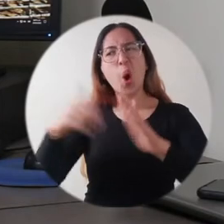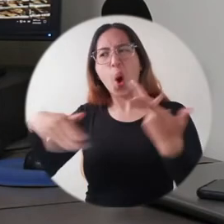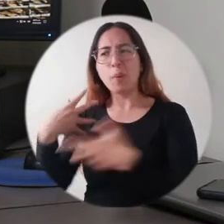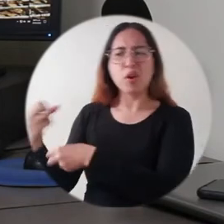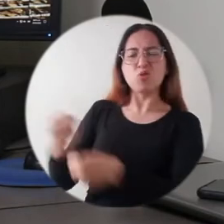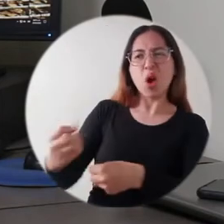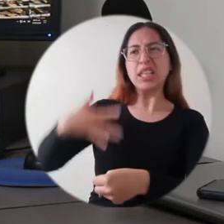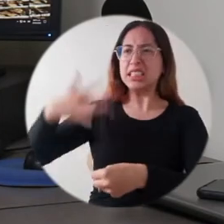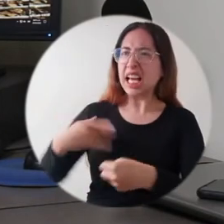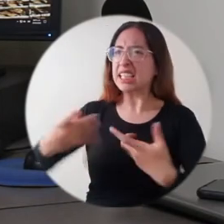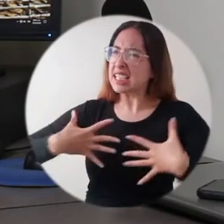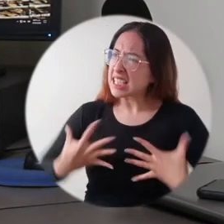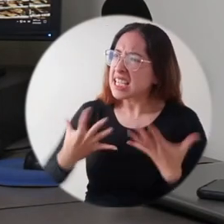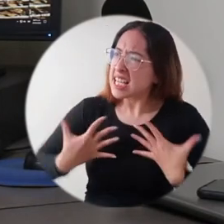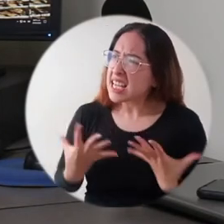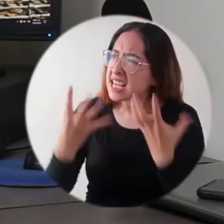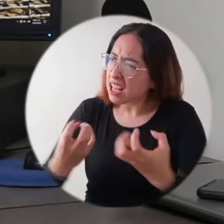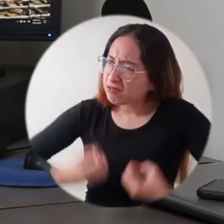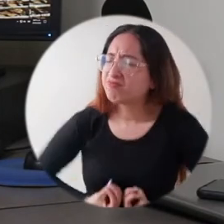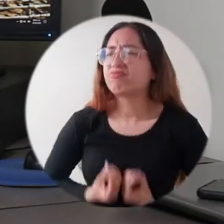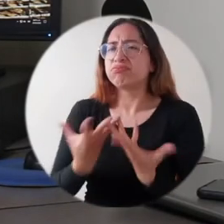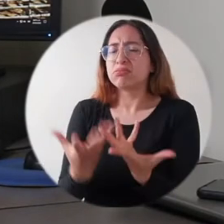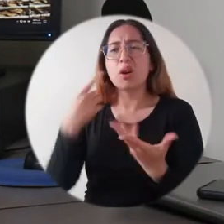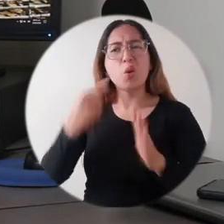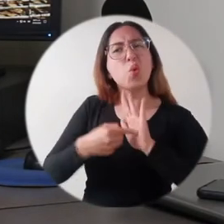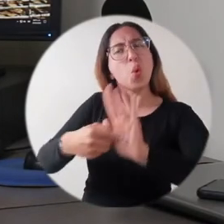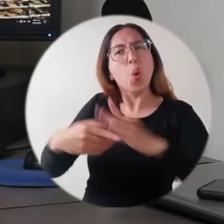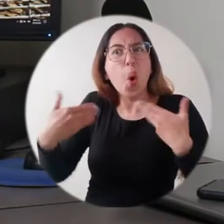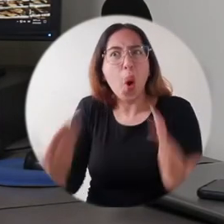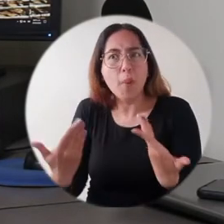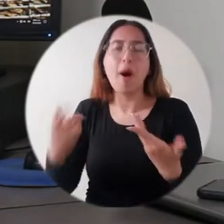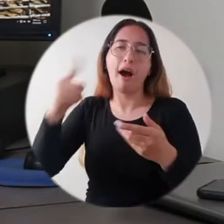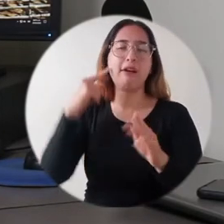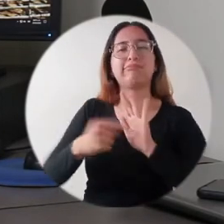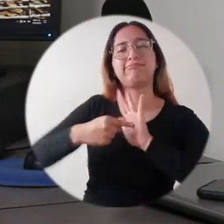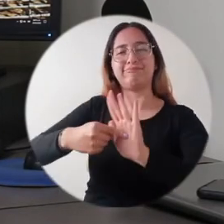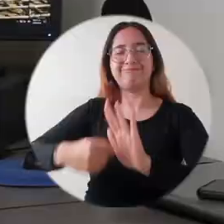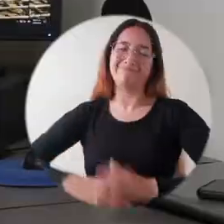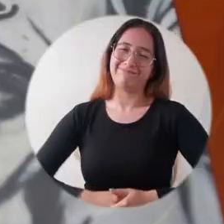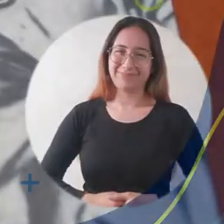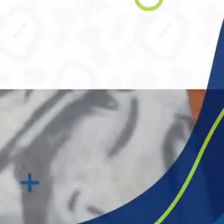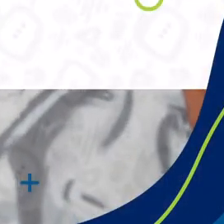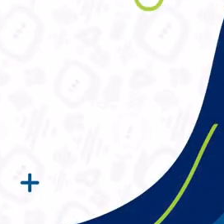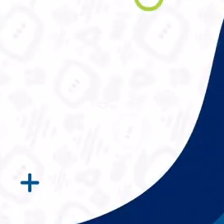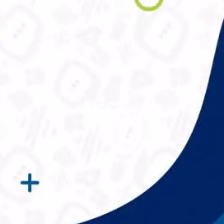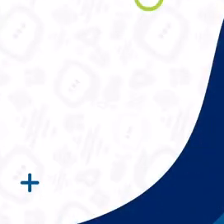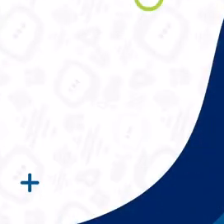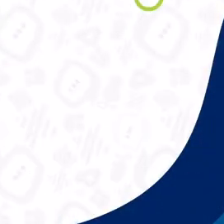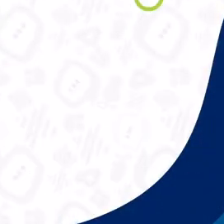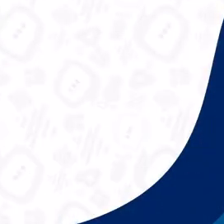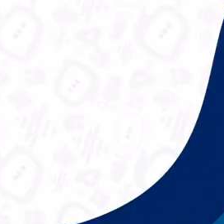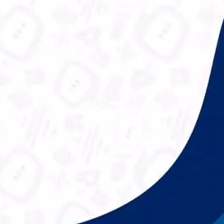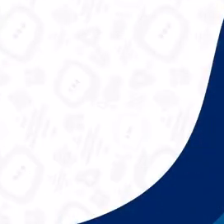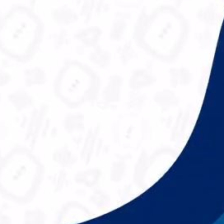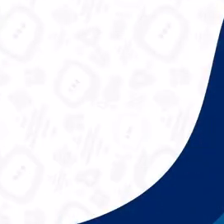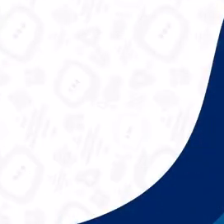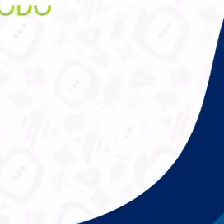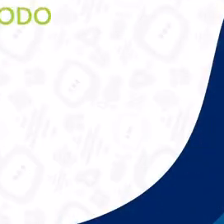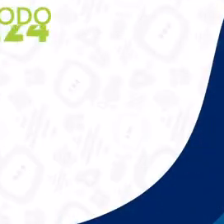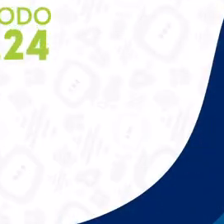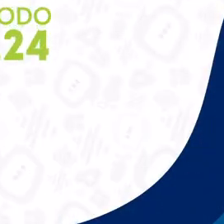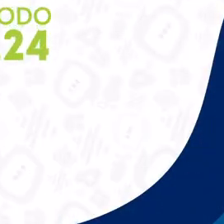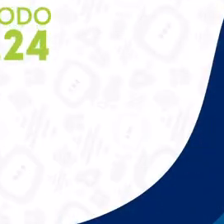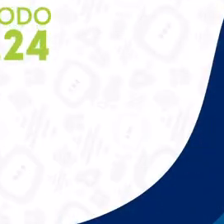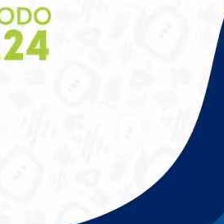del conflicto armado, conocer de primera mano sus voces y especialmente lo que quieren decir. Universidad del Magdalena,